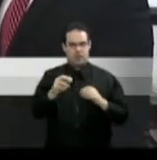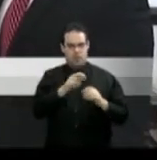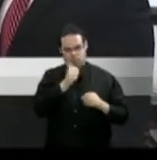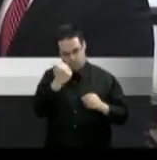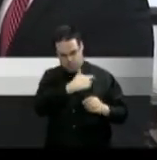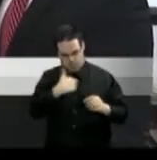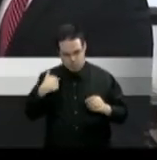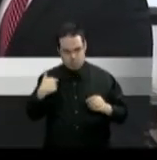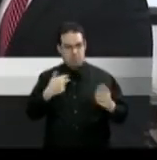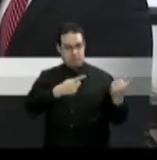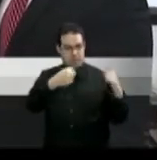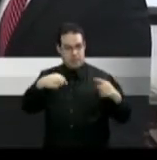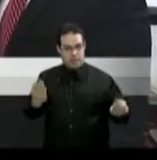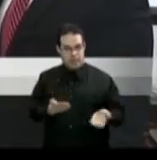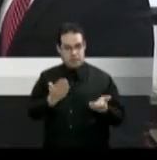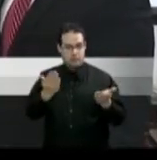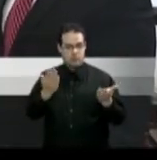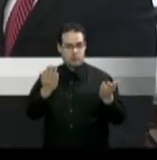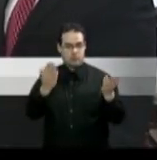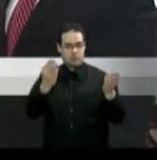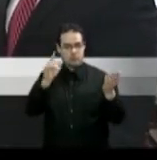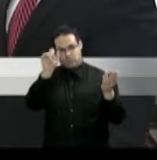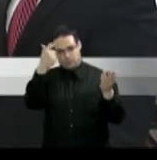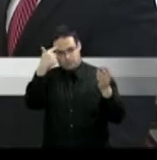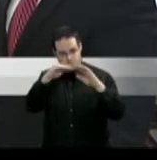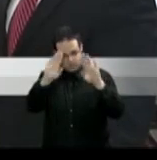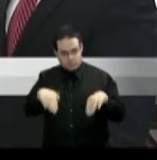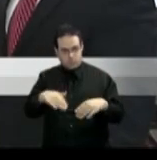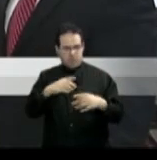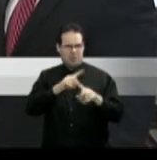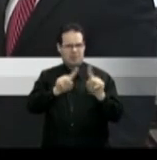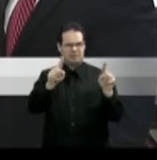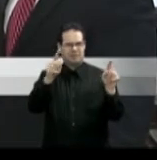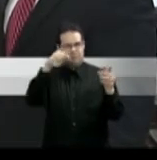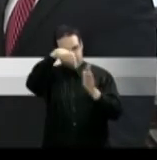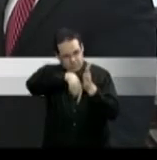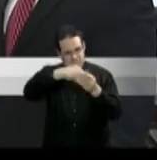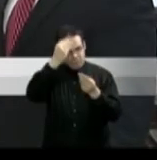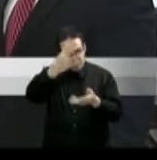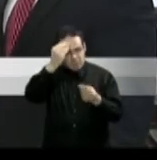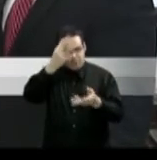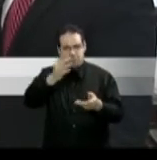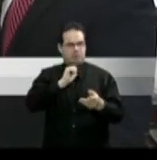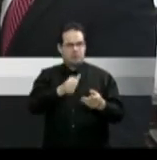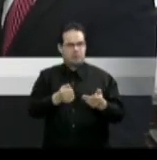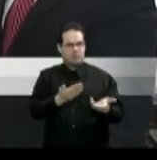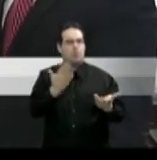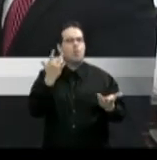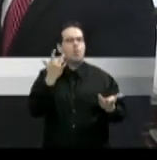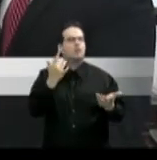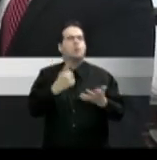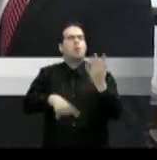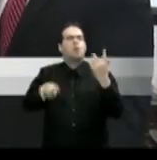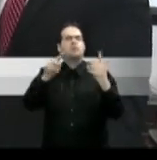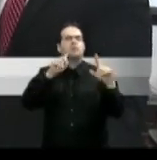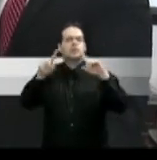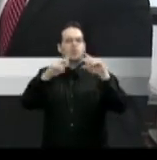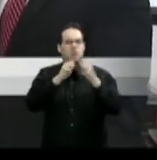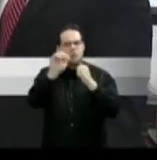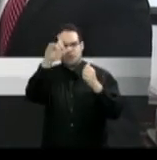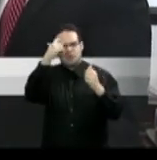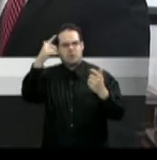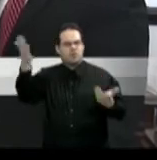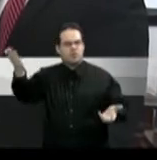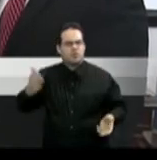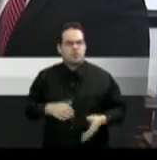no quisieron dar mucha información entonces qué fue lo que se dialogó con el primer ejecutivo bueno todavía no tenemos el